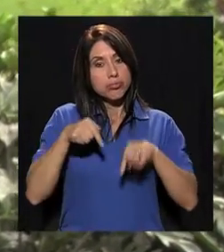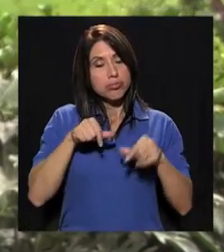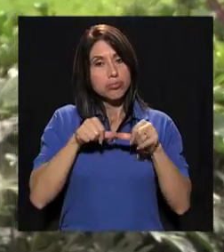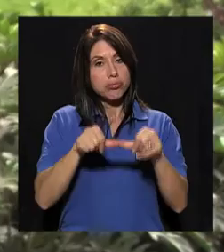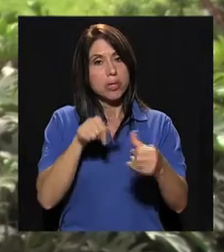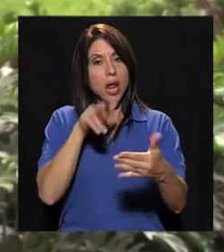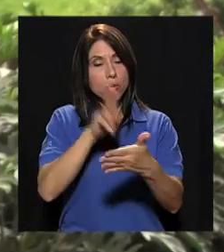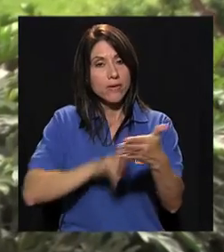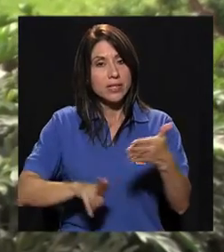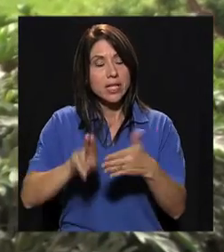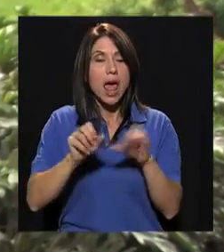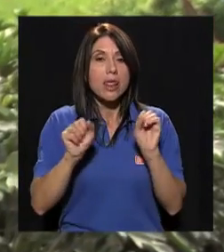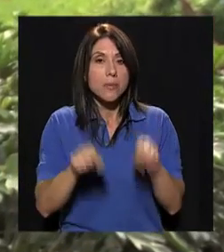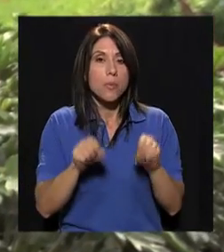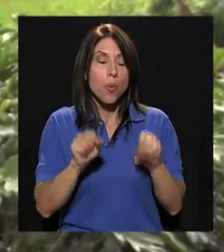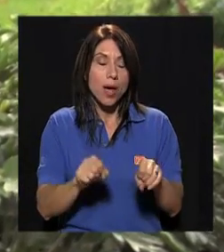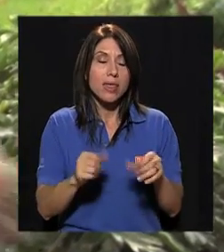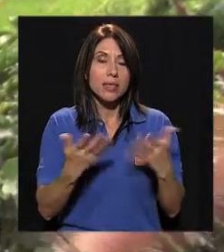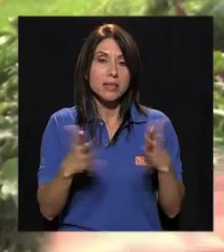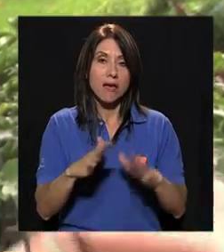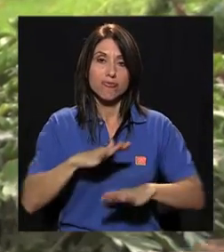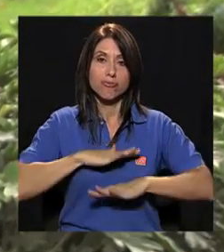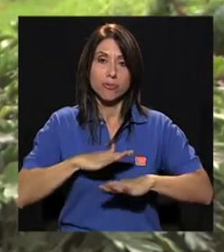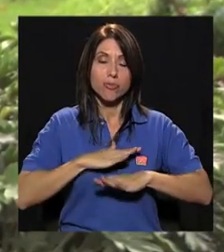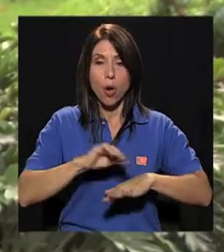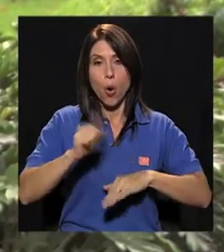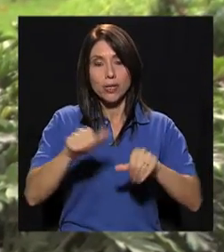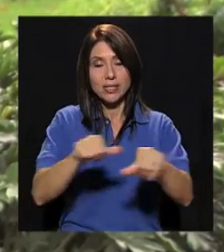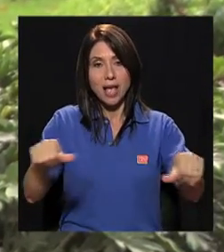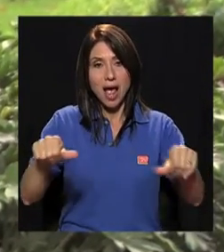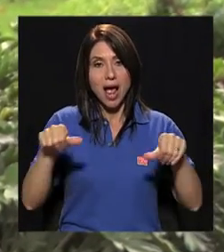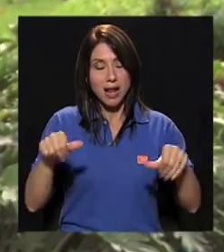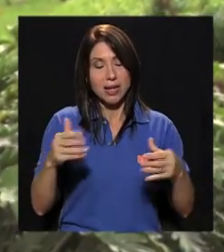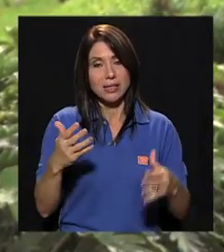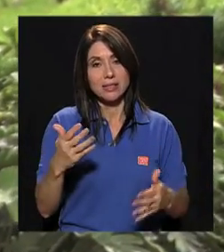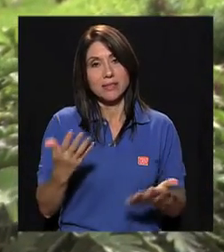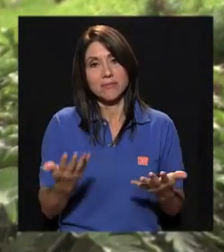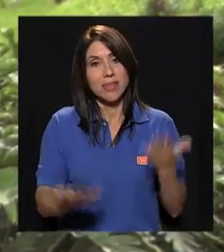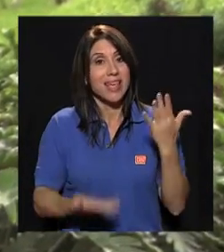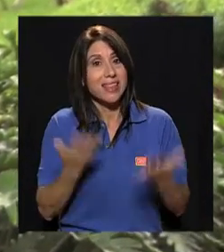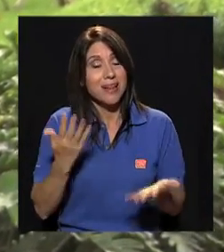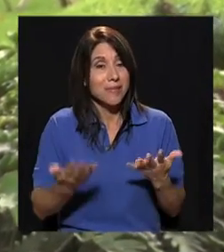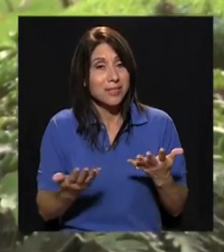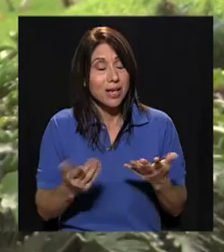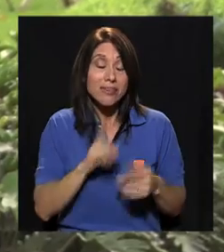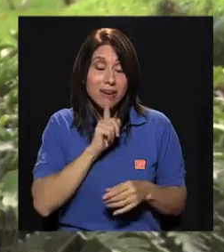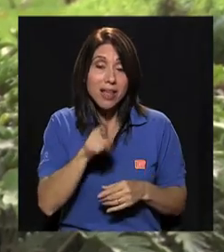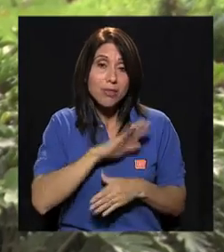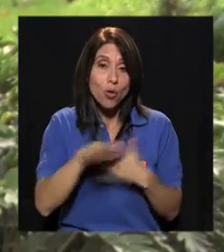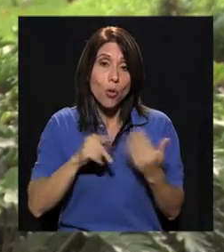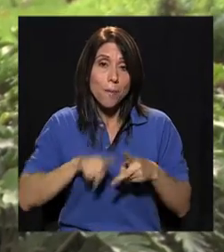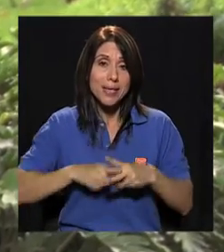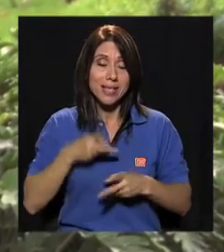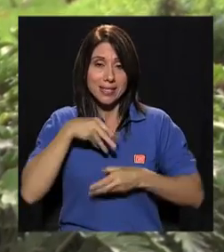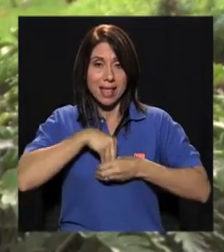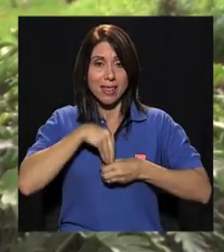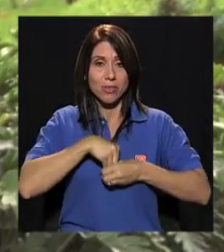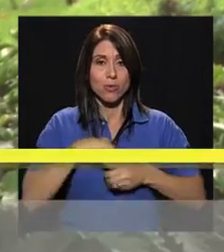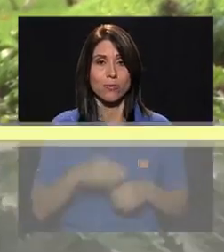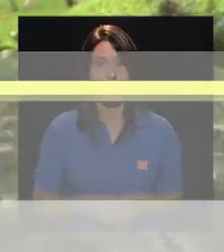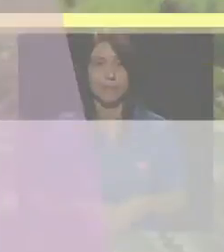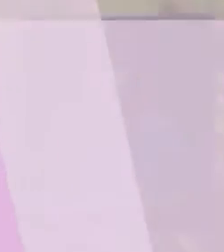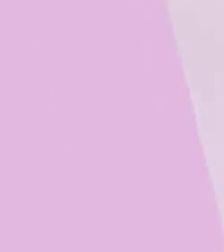universidad y así uno puede cubrir más todas las áreas que tal vez no están eficientes, teniendo que todo empieza desde adentro.